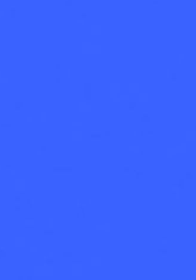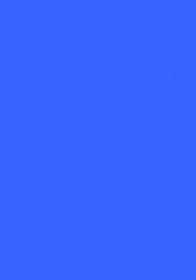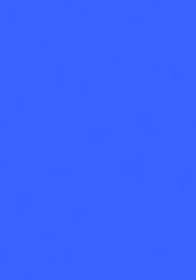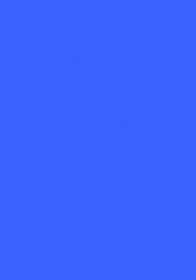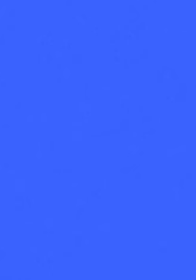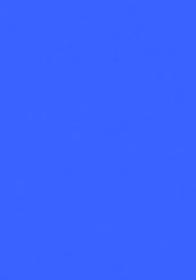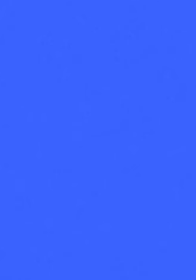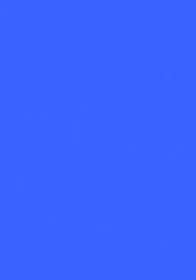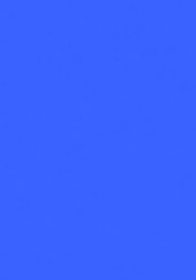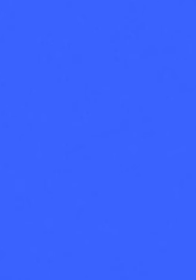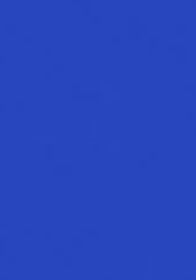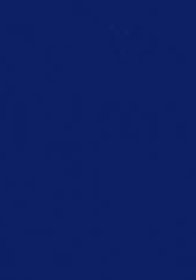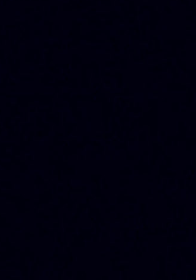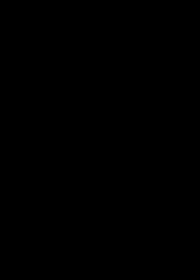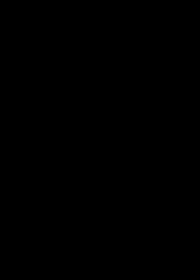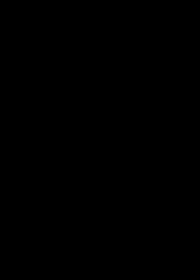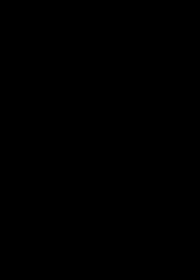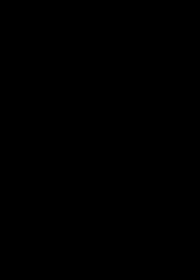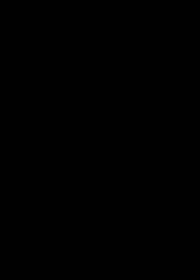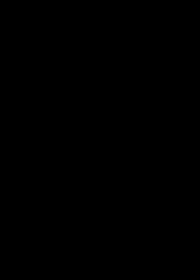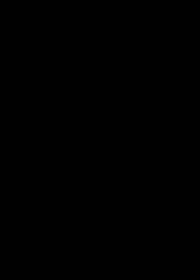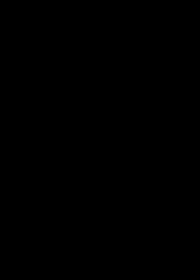organizaciones como Human Rights La ha criticada